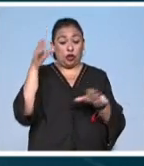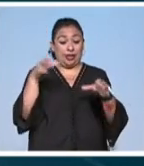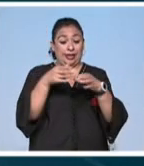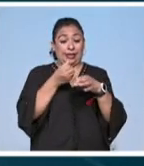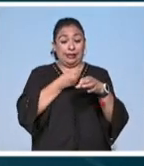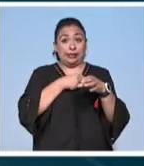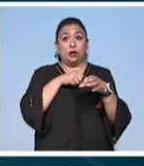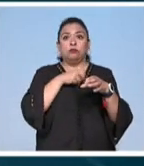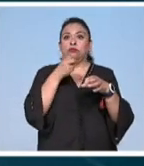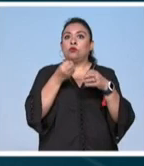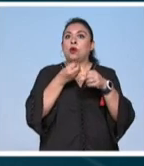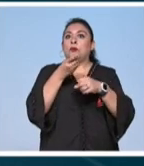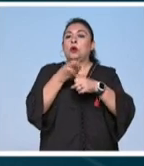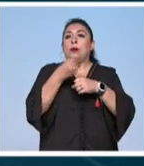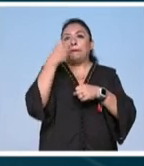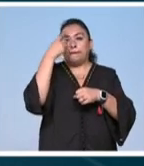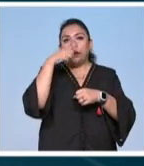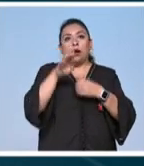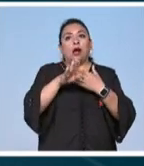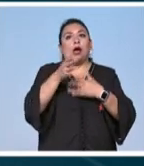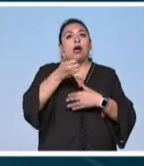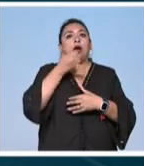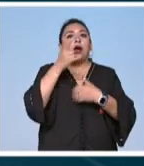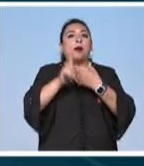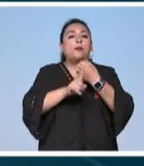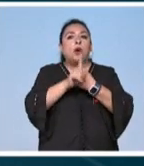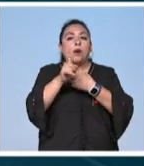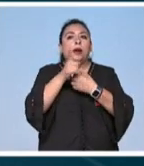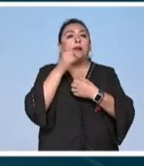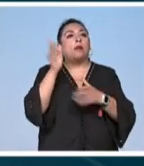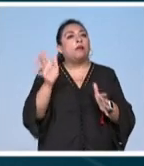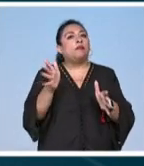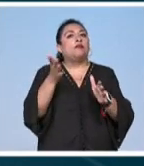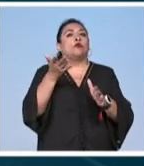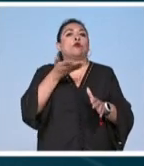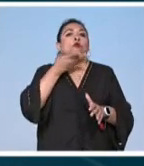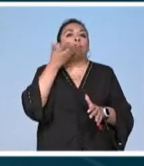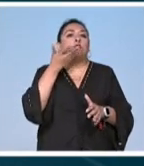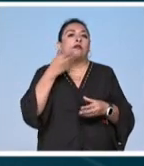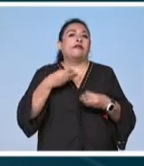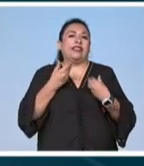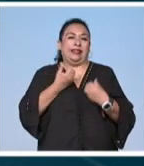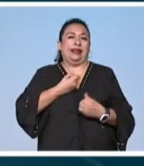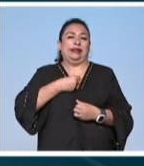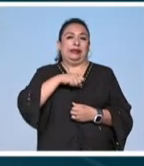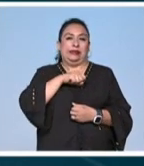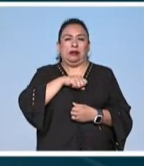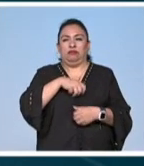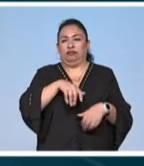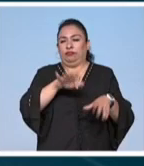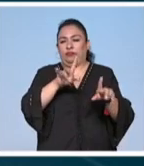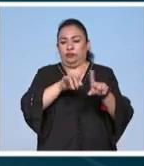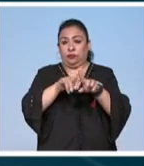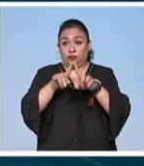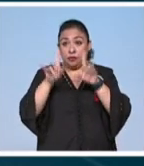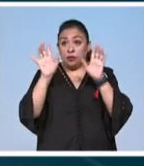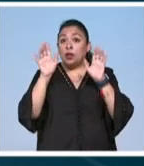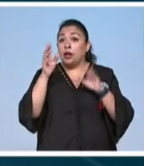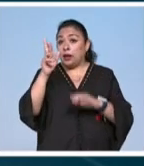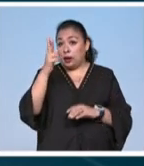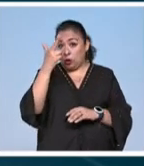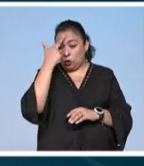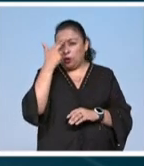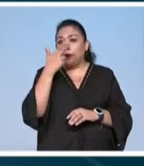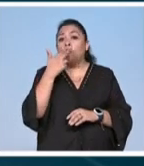sector salud es una gran oportunidad para prevenir problemas y promover hábitos de vida saludables en cualquier caso no olvides